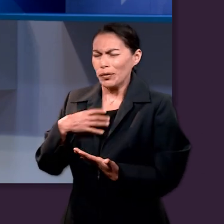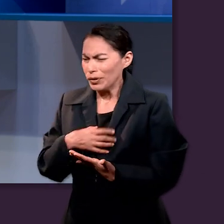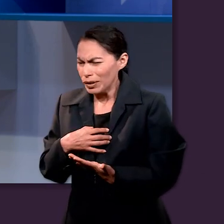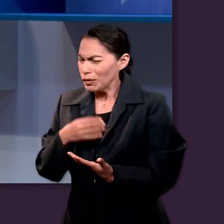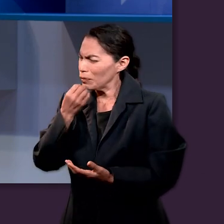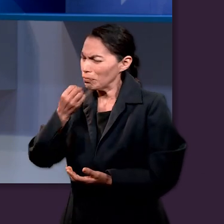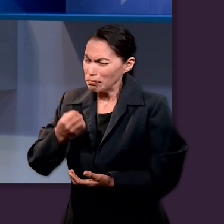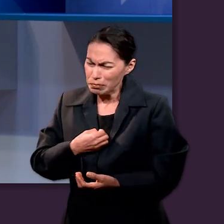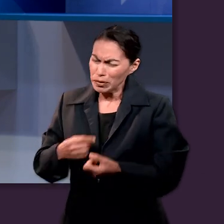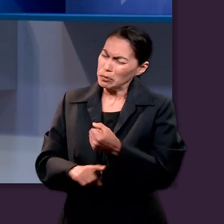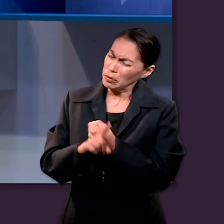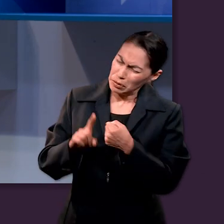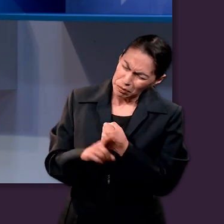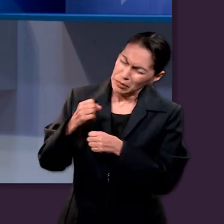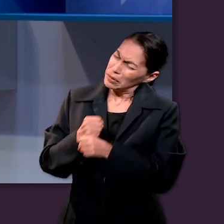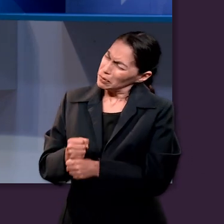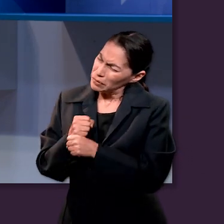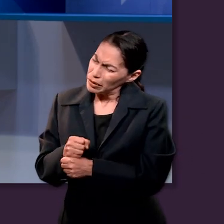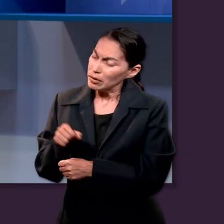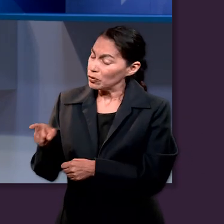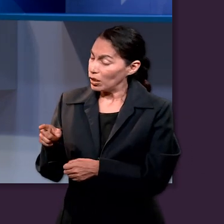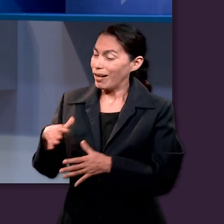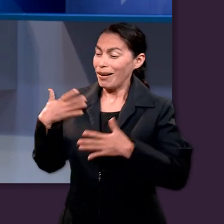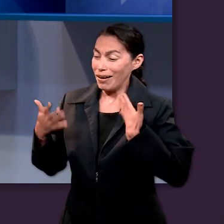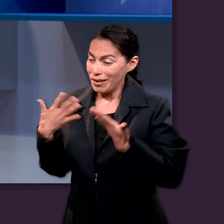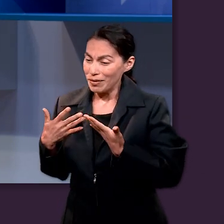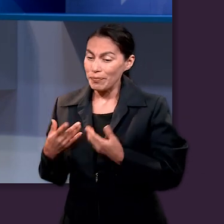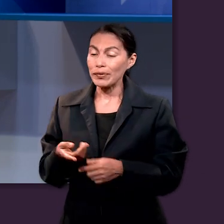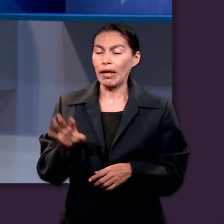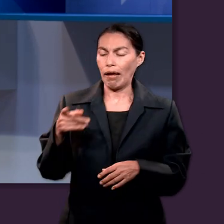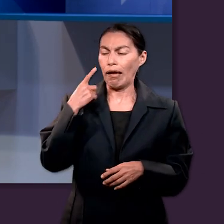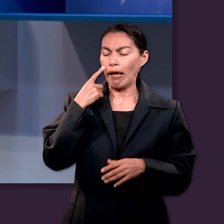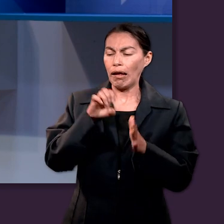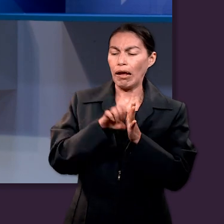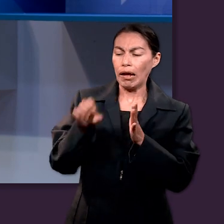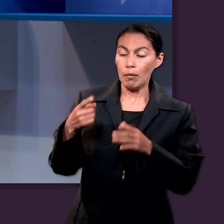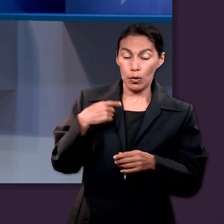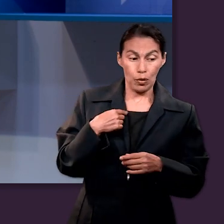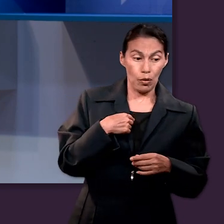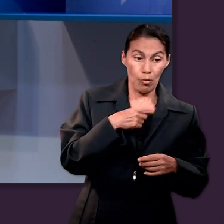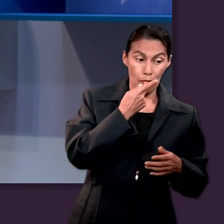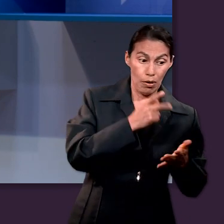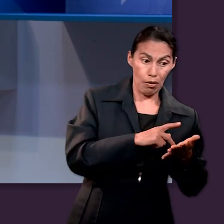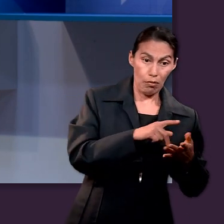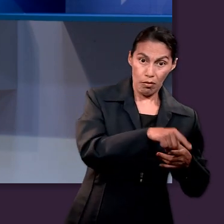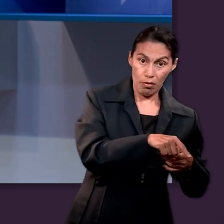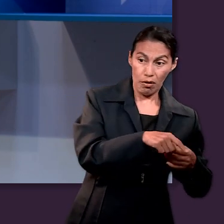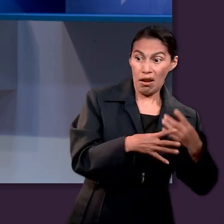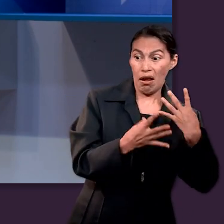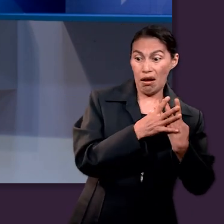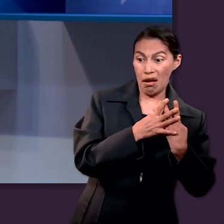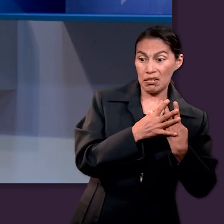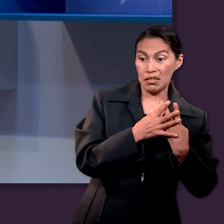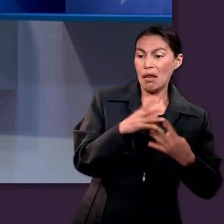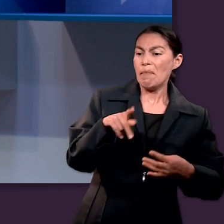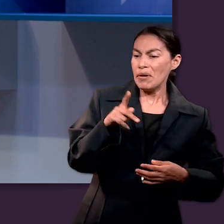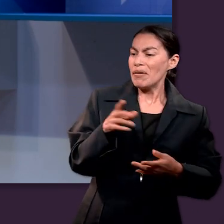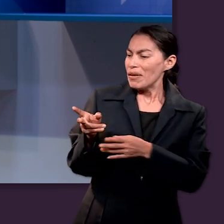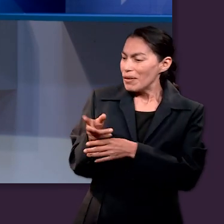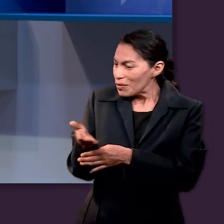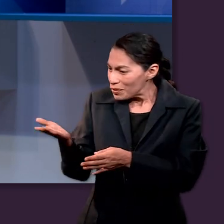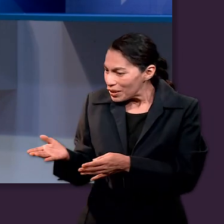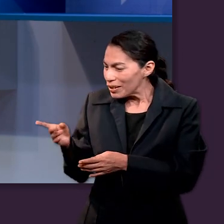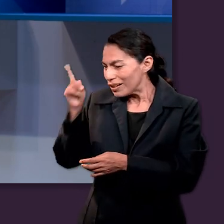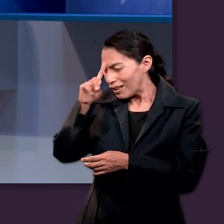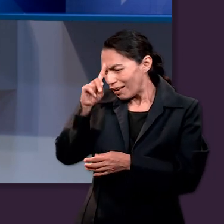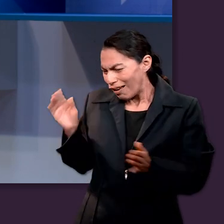dificultades. Mírenme, yo estoy encarcelado, pero les puedo exhortar a que estén contentos porque él